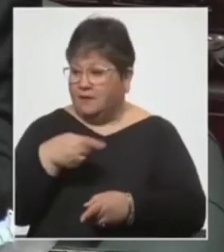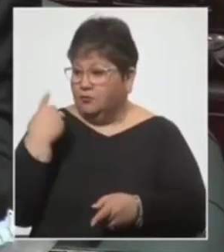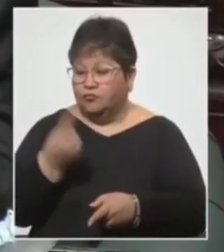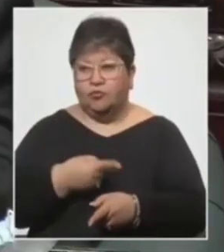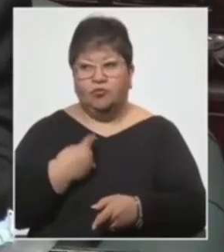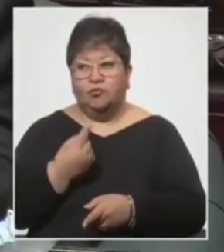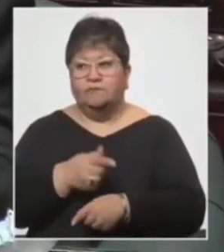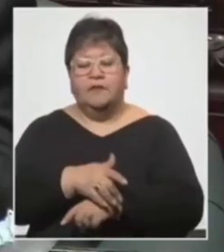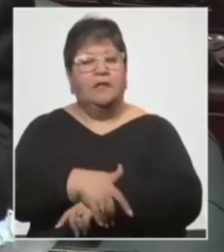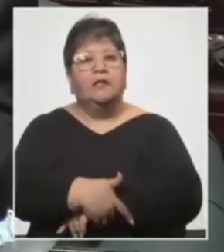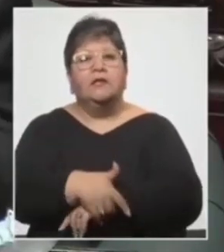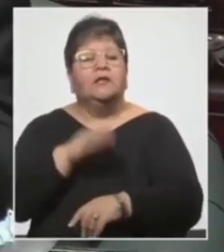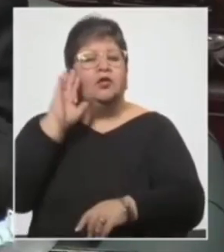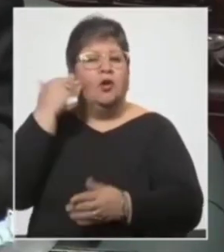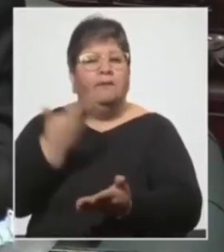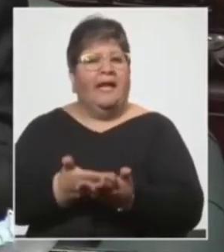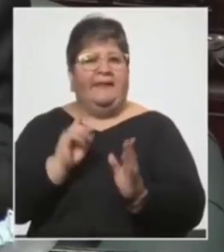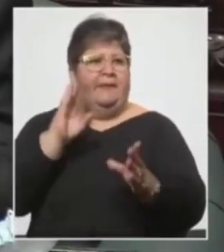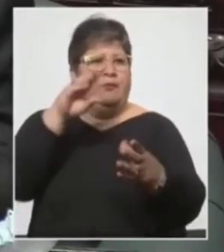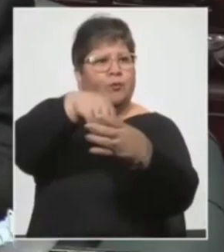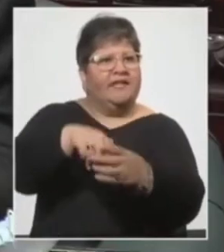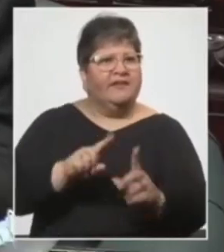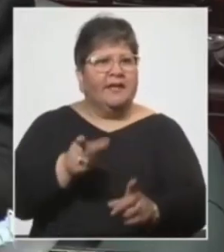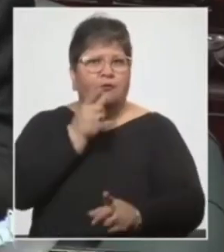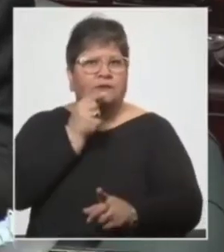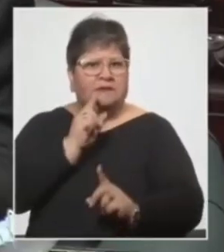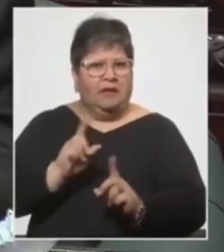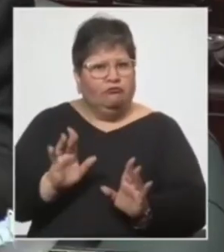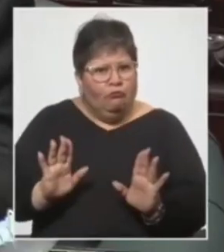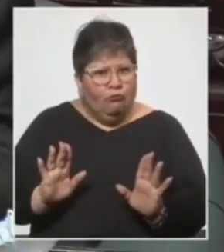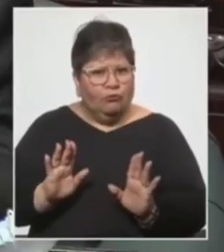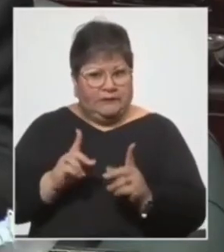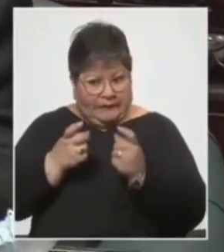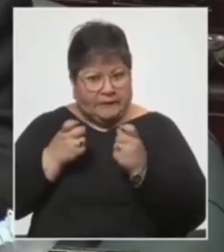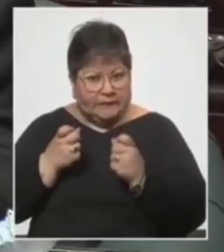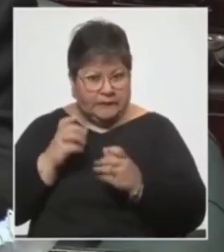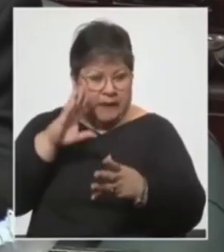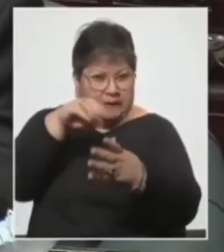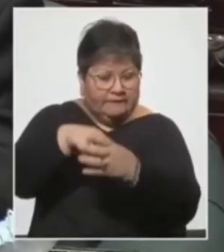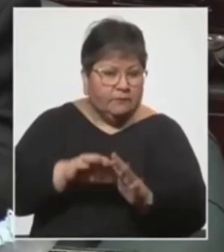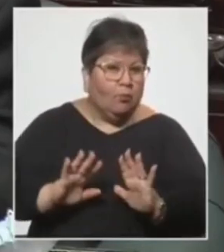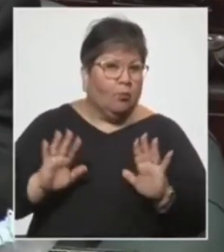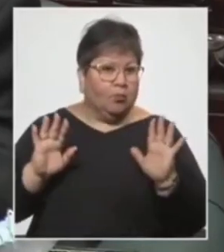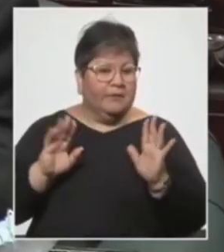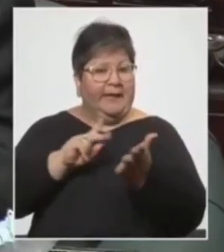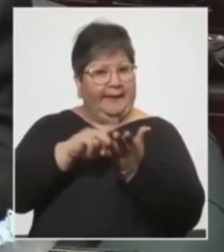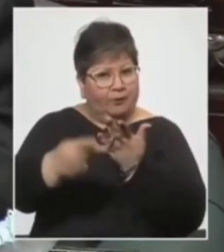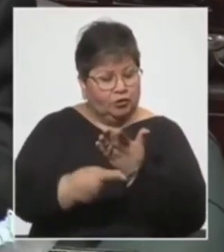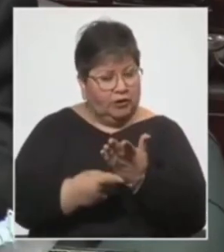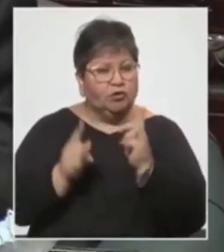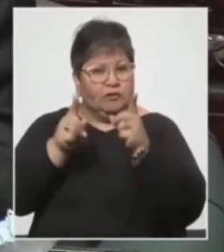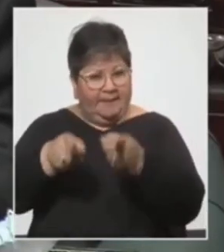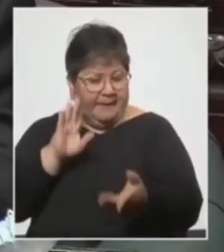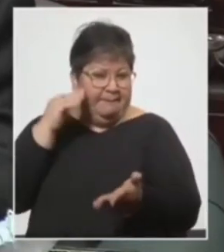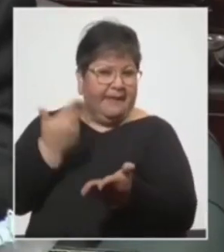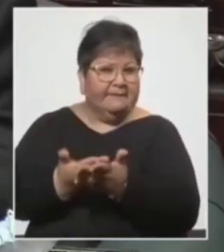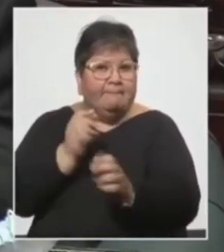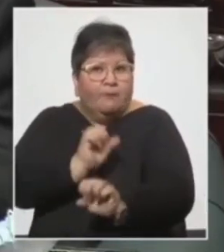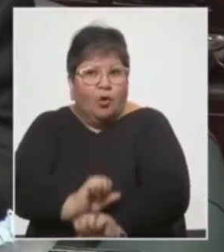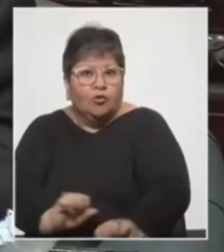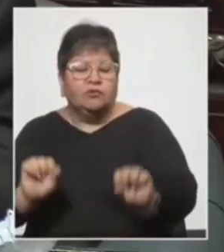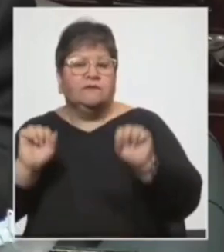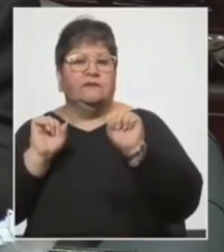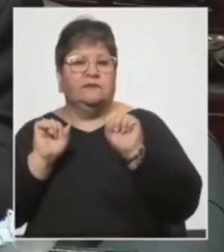planteamos que no intervenga la policía cuando tiene que intervenir. No, en nuestro proyecto también está planteada la posibilidad